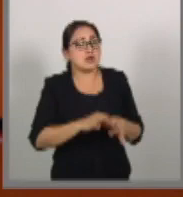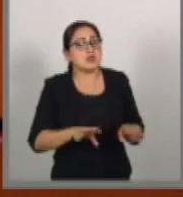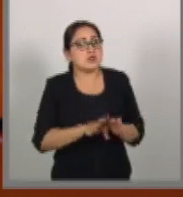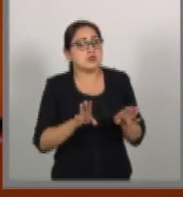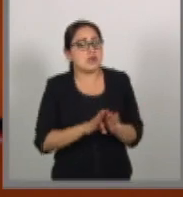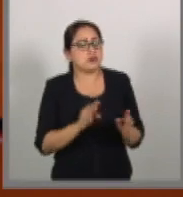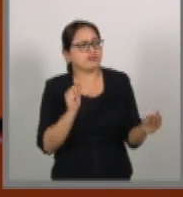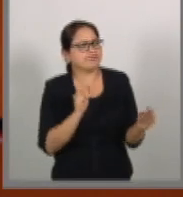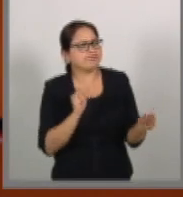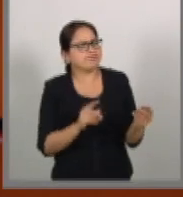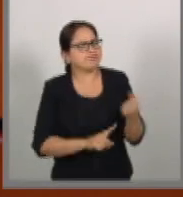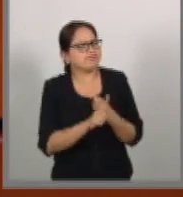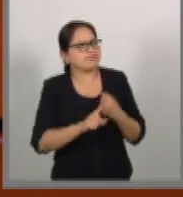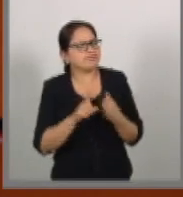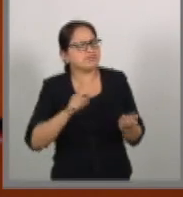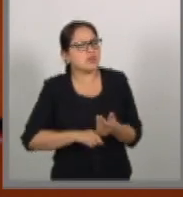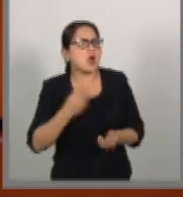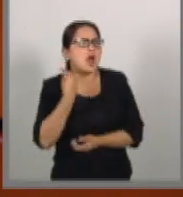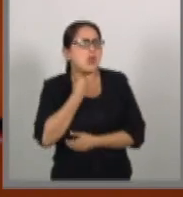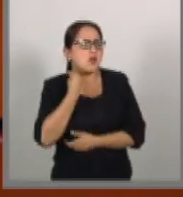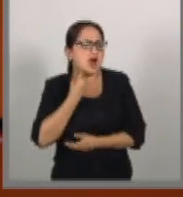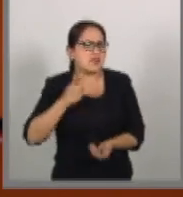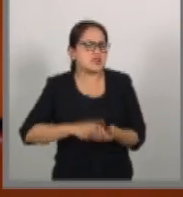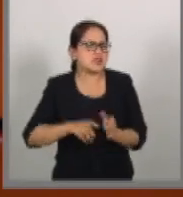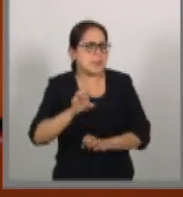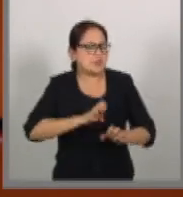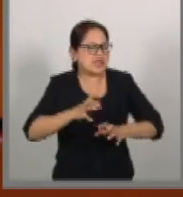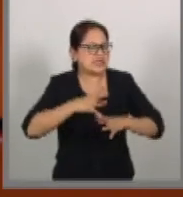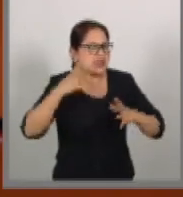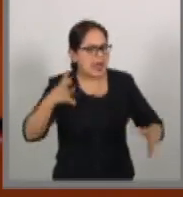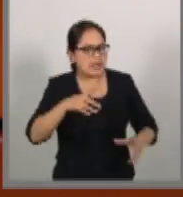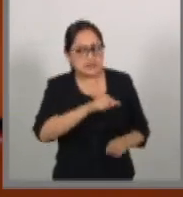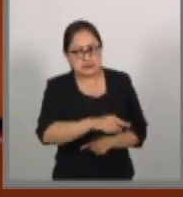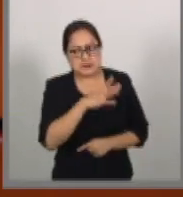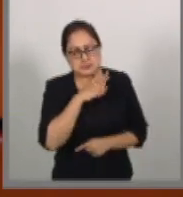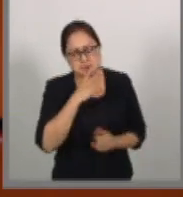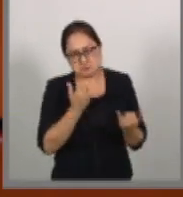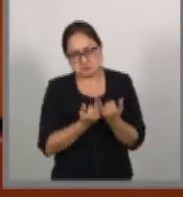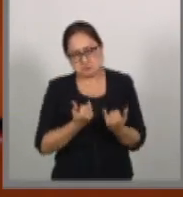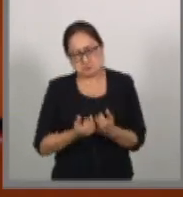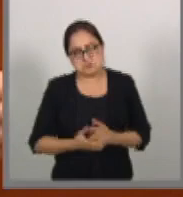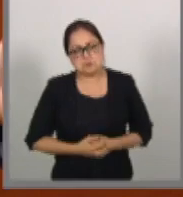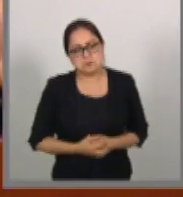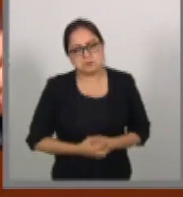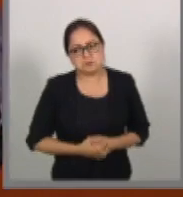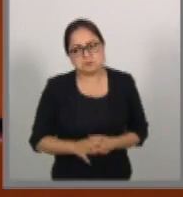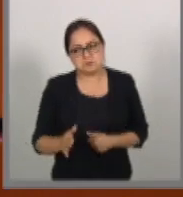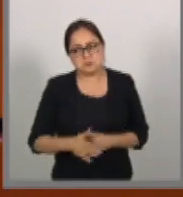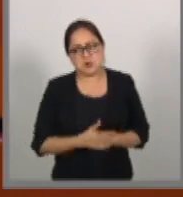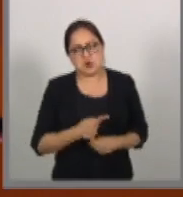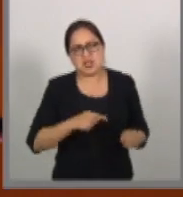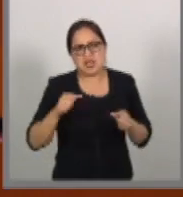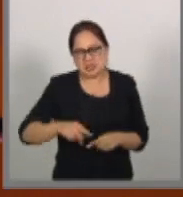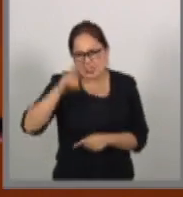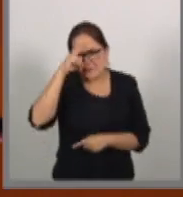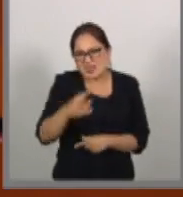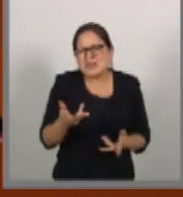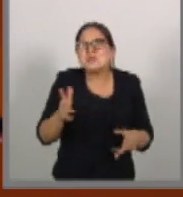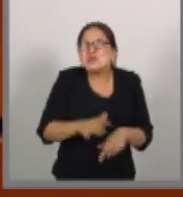a estar dominados por los abogados de las grandes empresas. ¿Por qué le hacen esto a México?